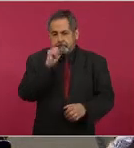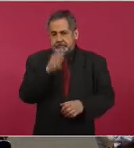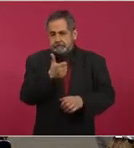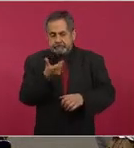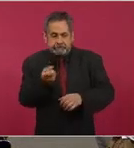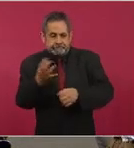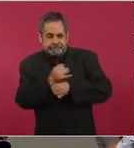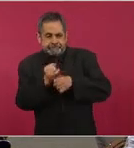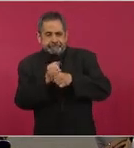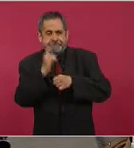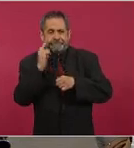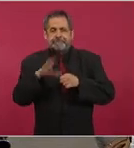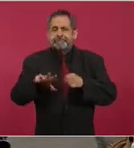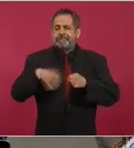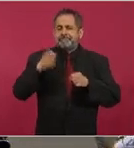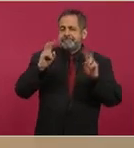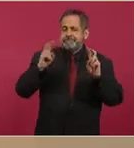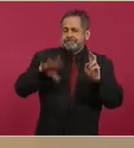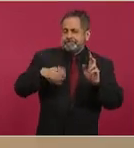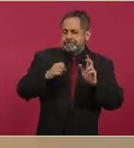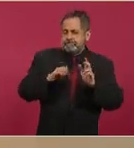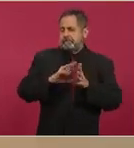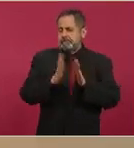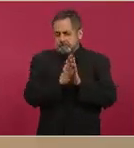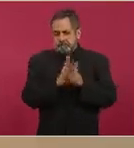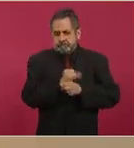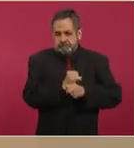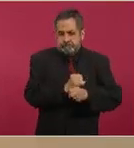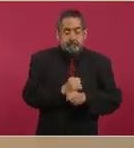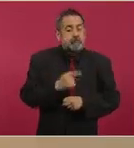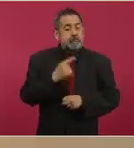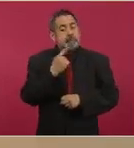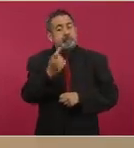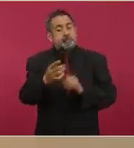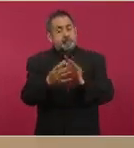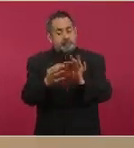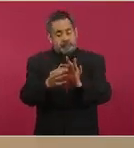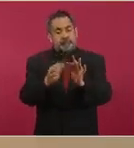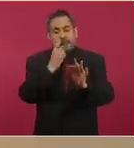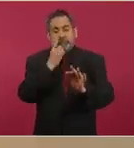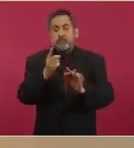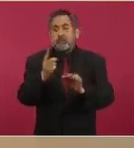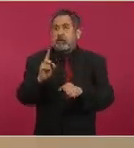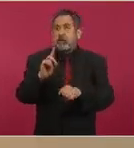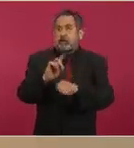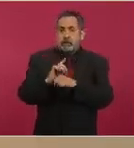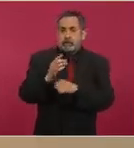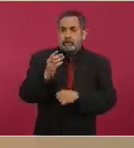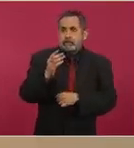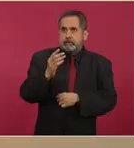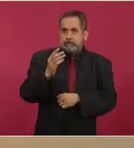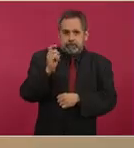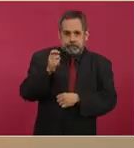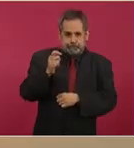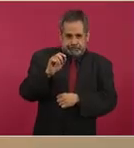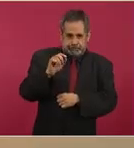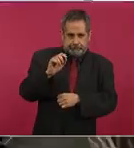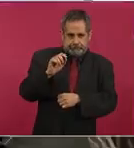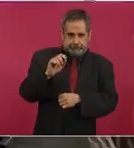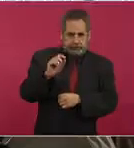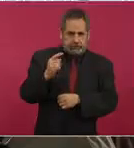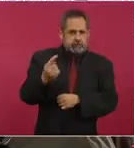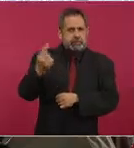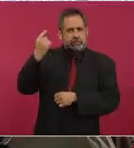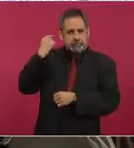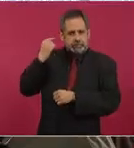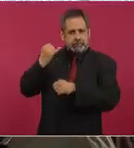Siguiente, pero comentar lo que aquí quedamos el pasado día que se